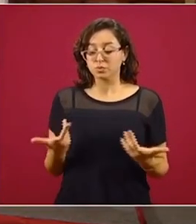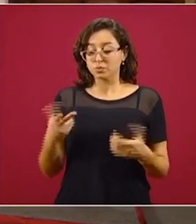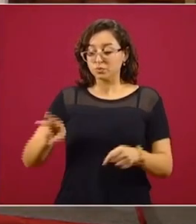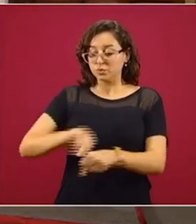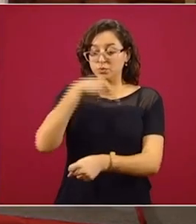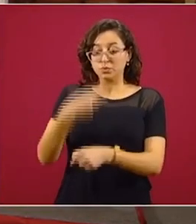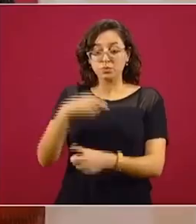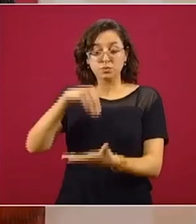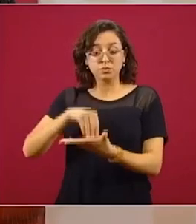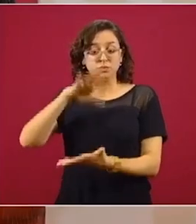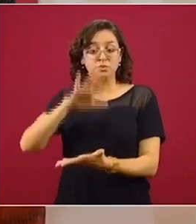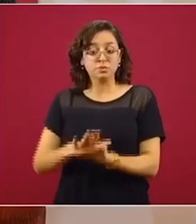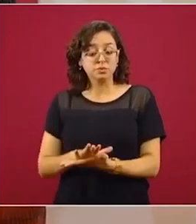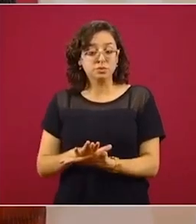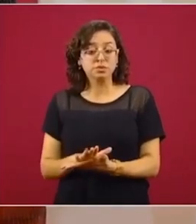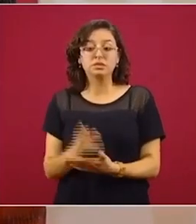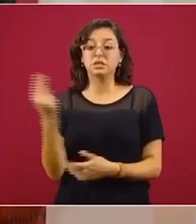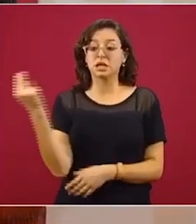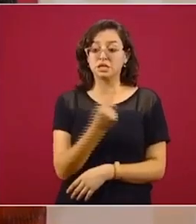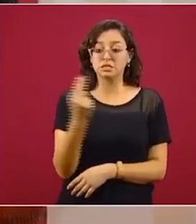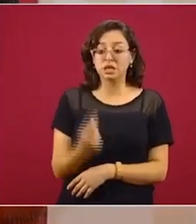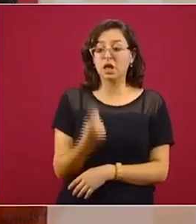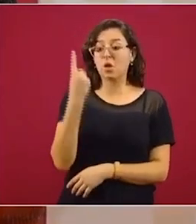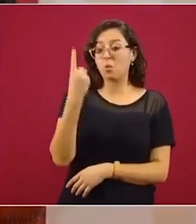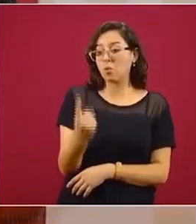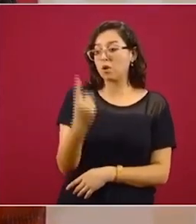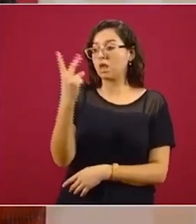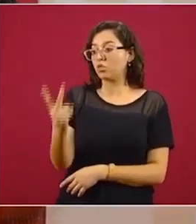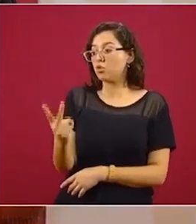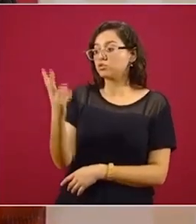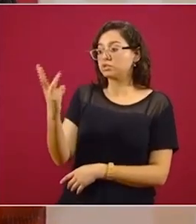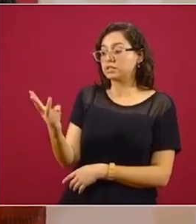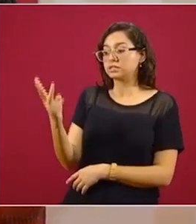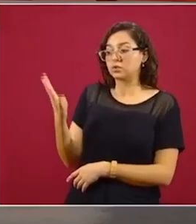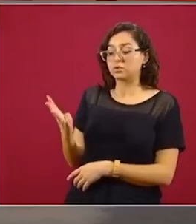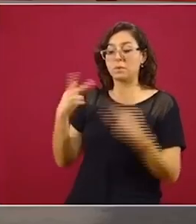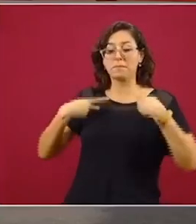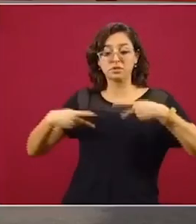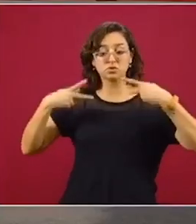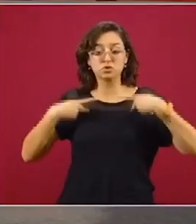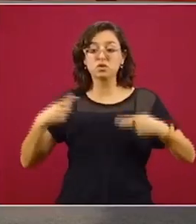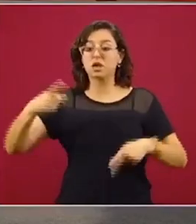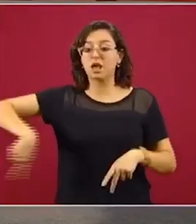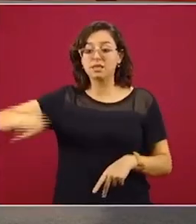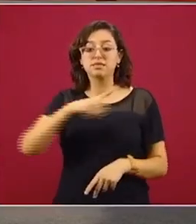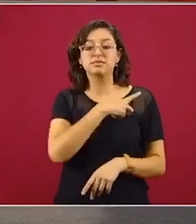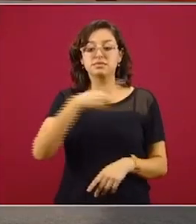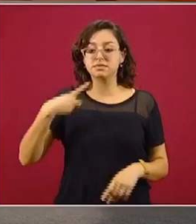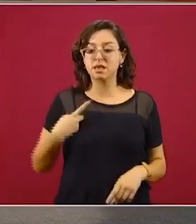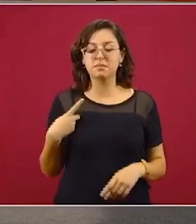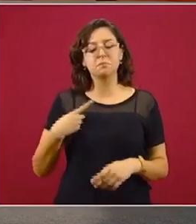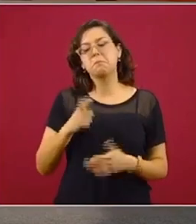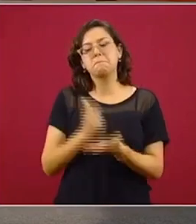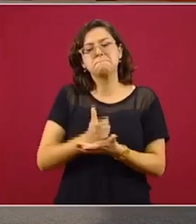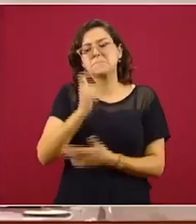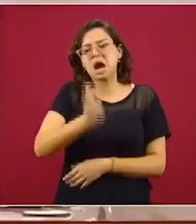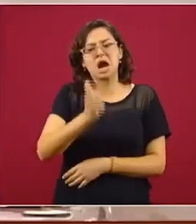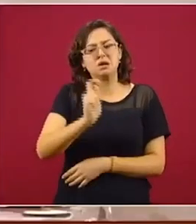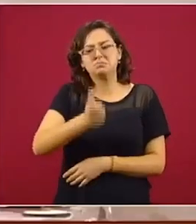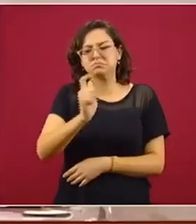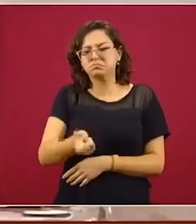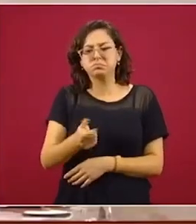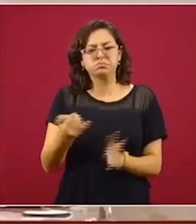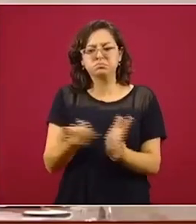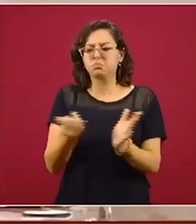constitución se requiere que haya una o más personas físicas que únicamente están obligadas al pago de sus